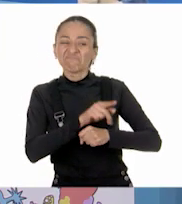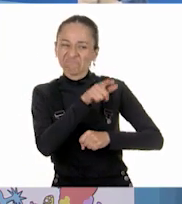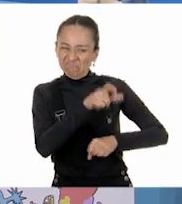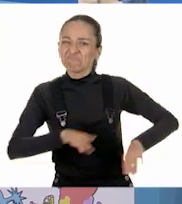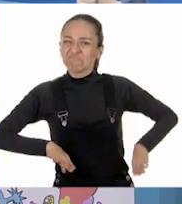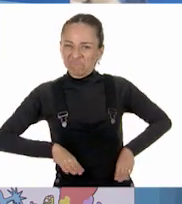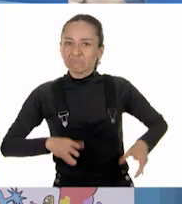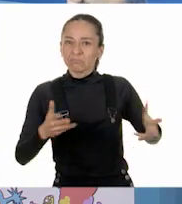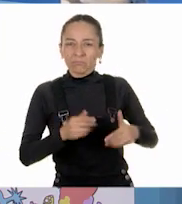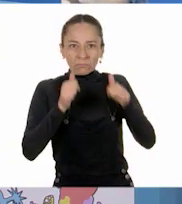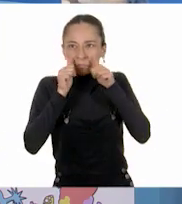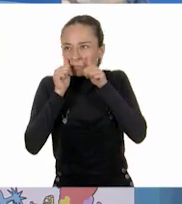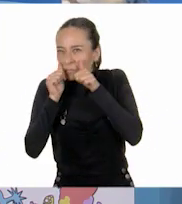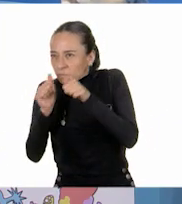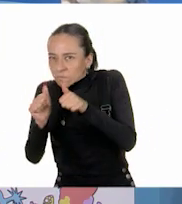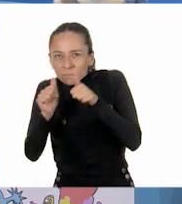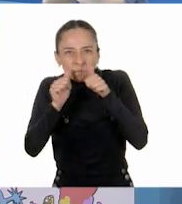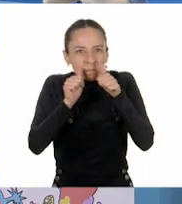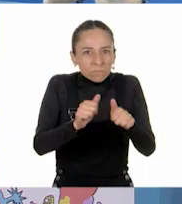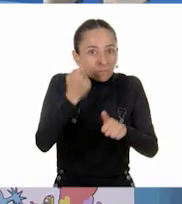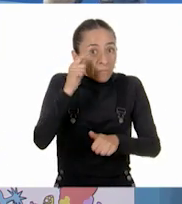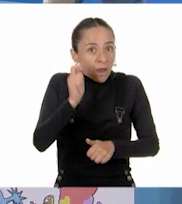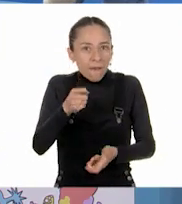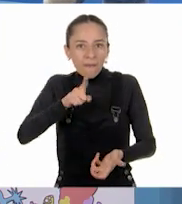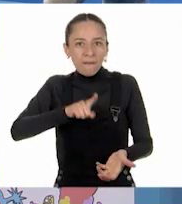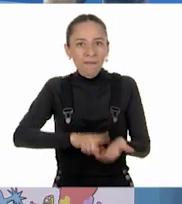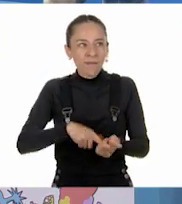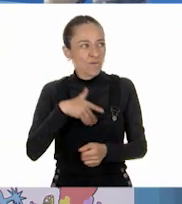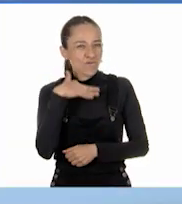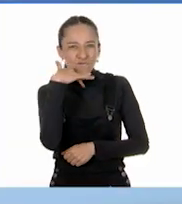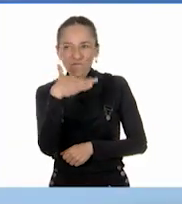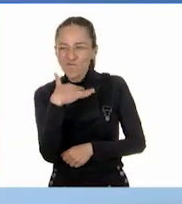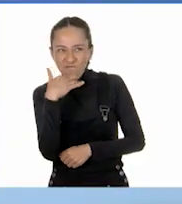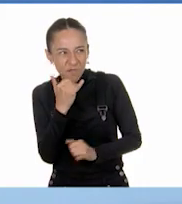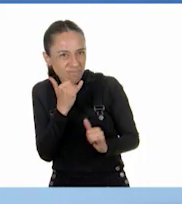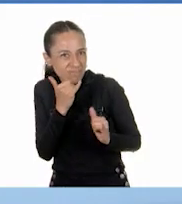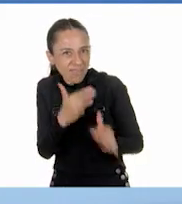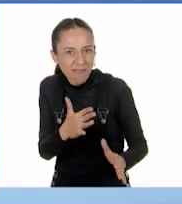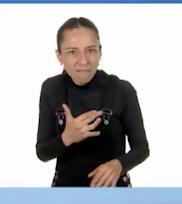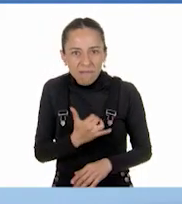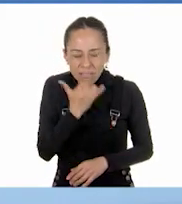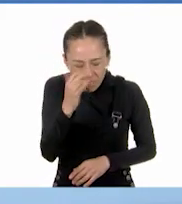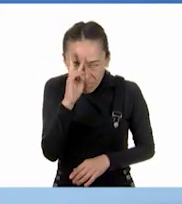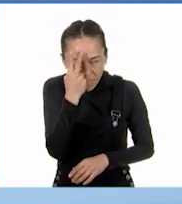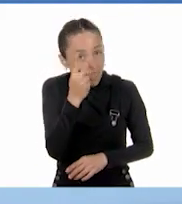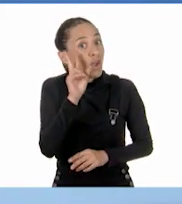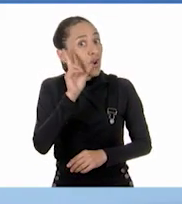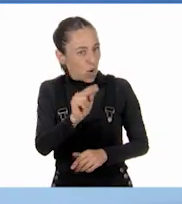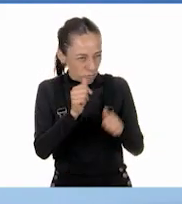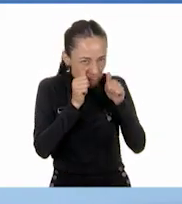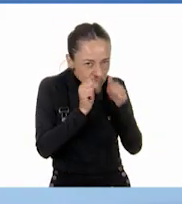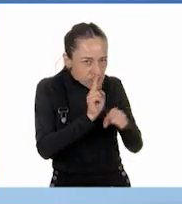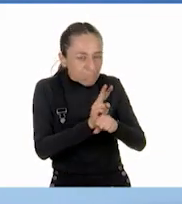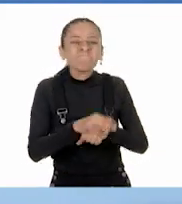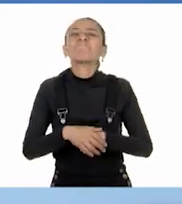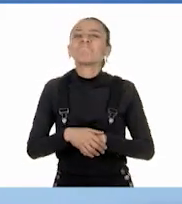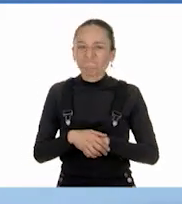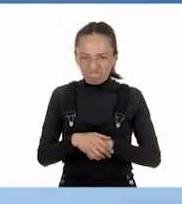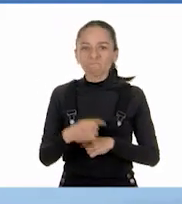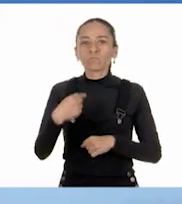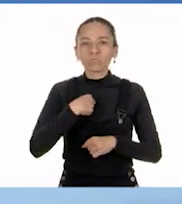atento a que no haya trampa o equivocaciones. ¡Perfecto! Yo seré el ojo